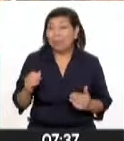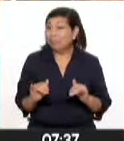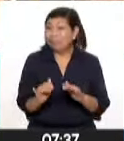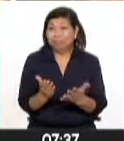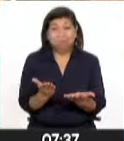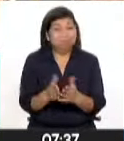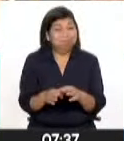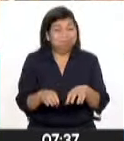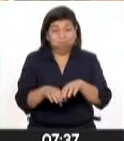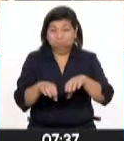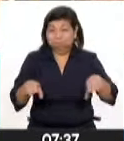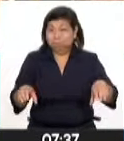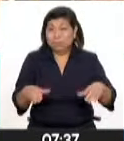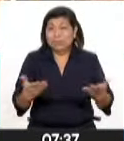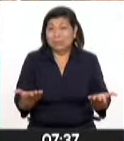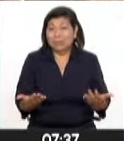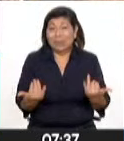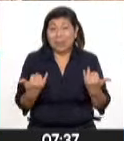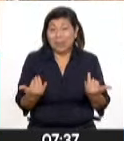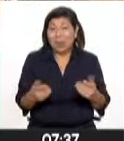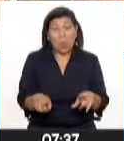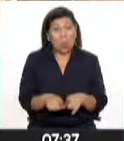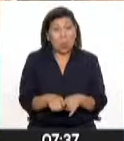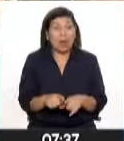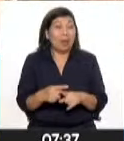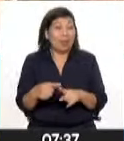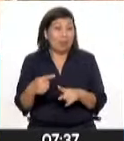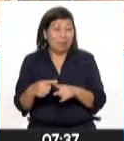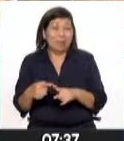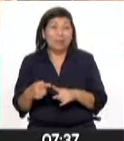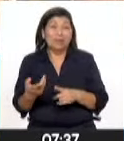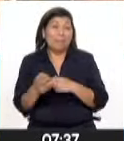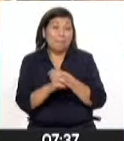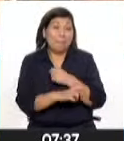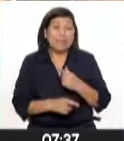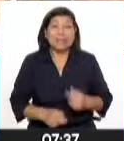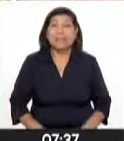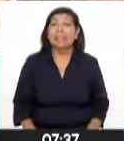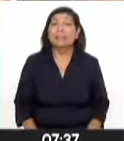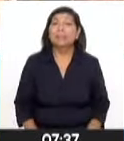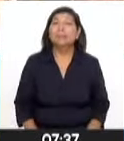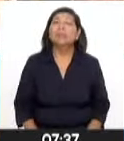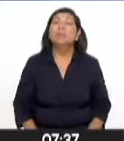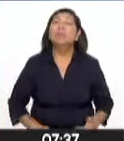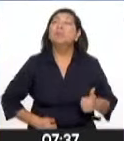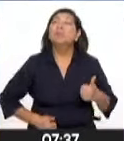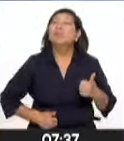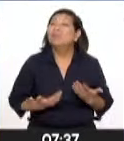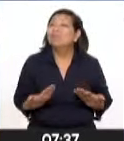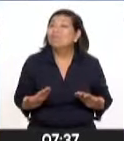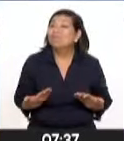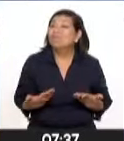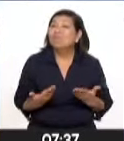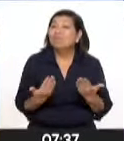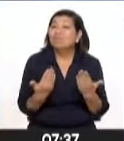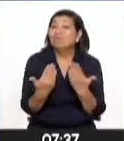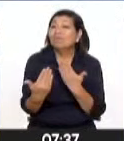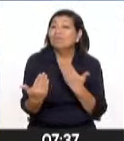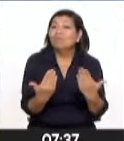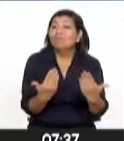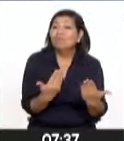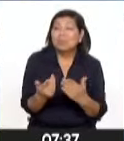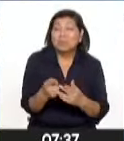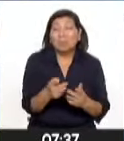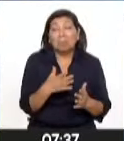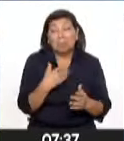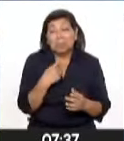solos como ha ocurrido ya en muchos casos en la región. Ahora, ¿cuál es la situación o la relación que no